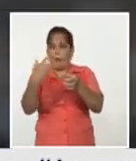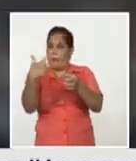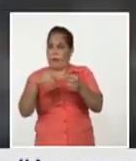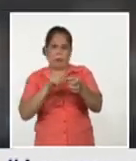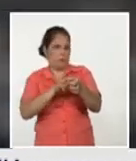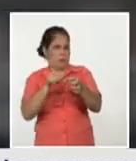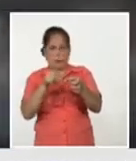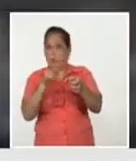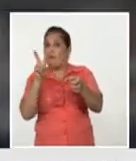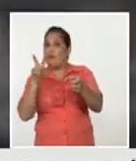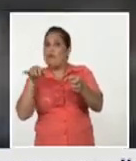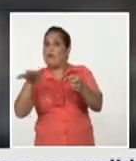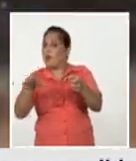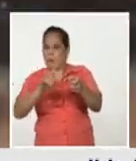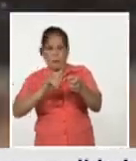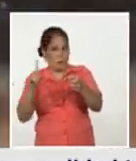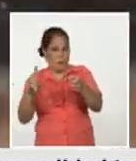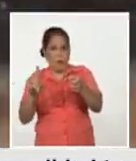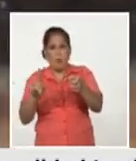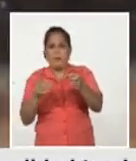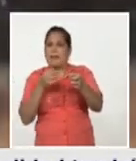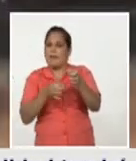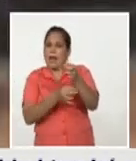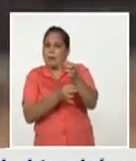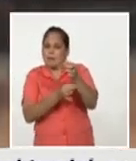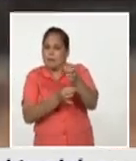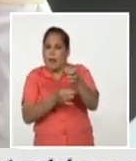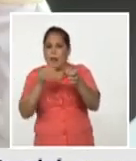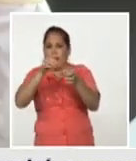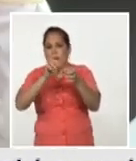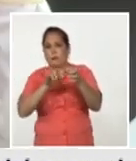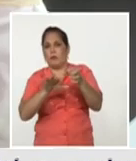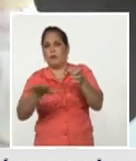virus se utilizan proteínas o sea proteínas del virus